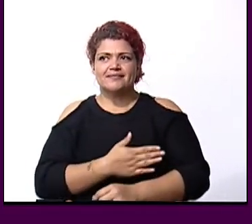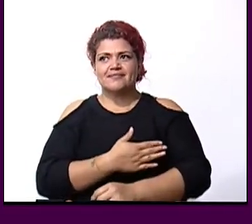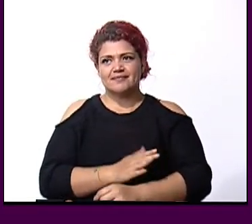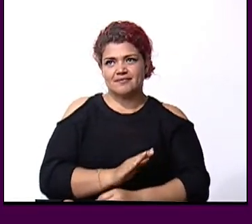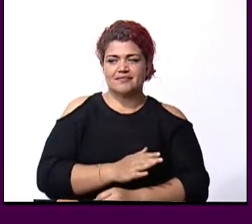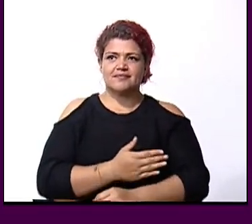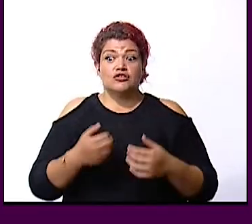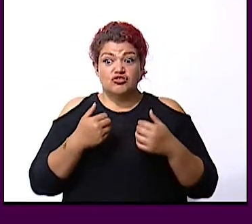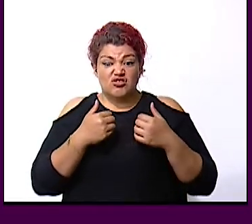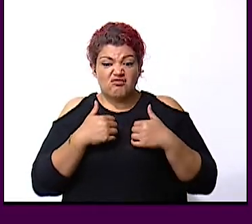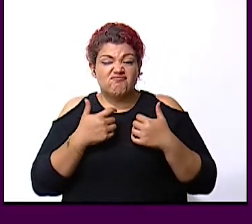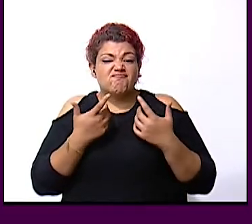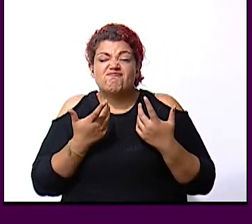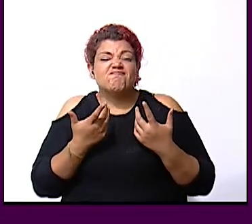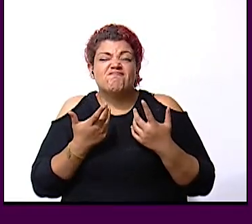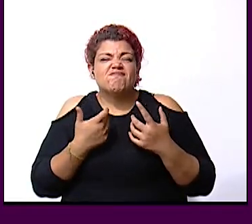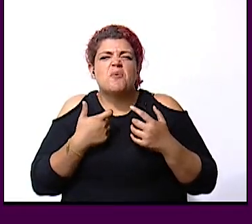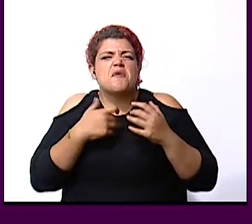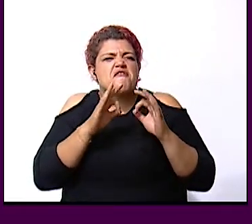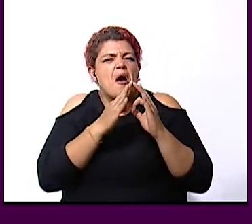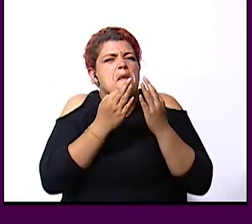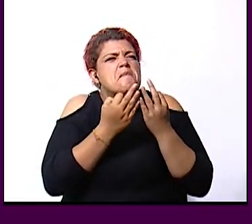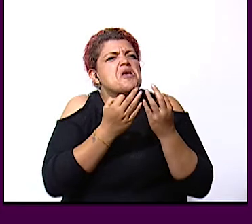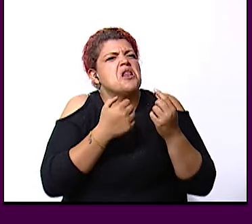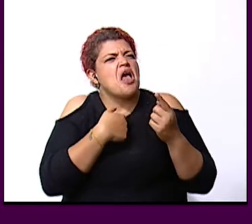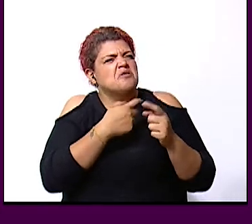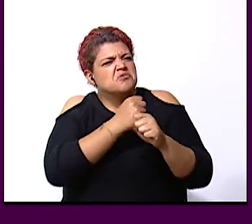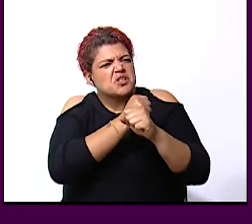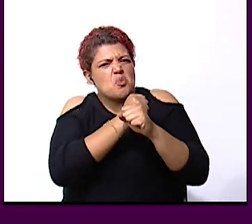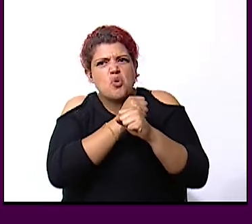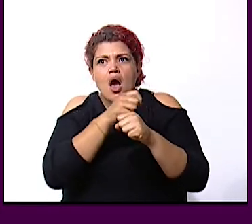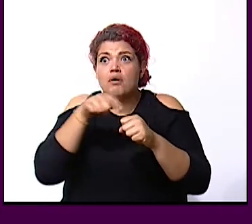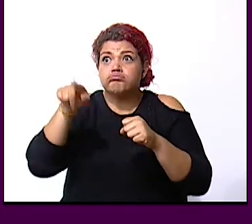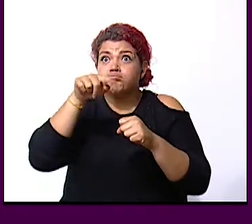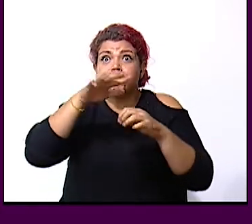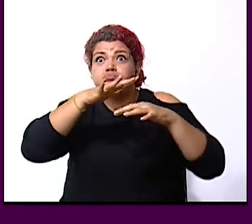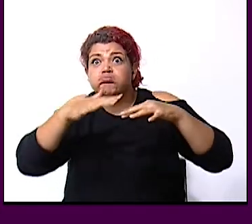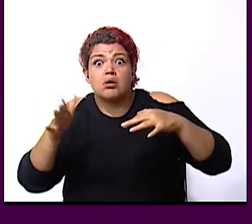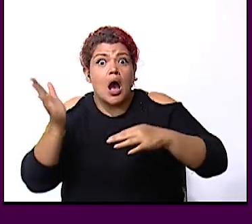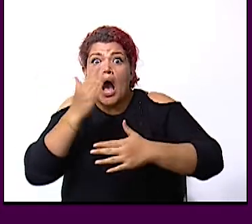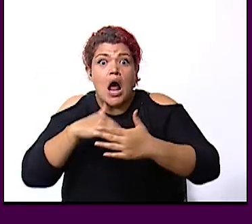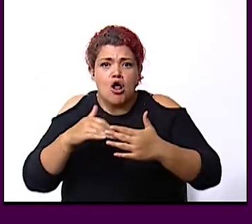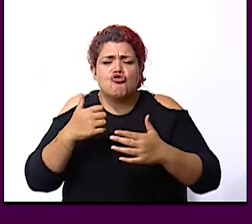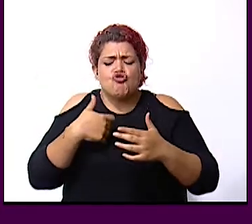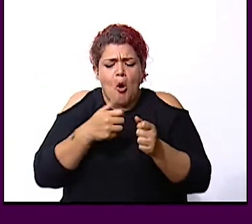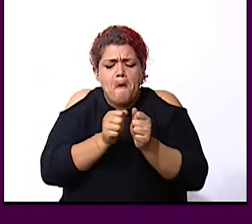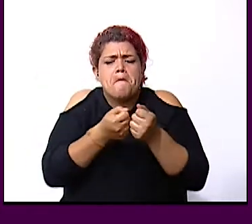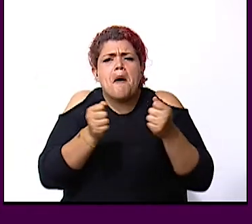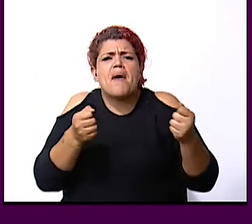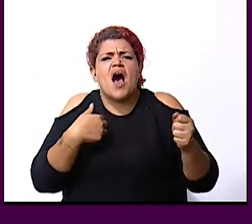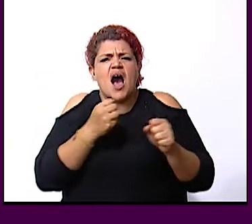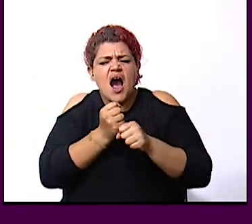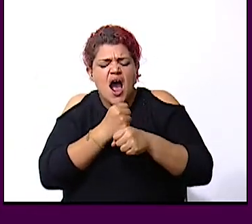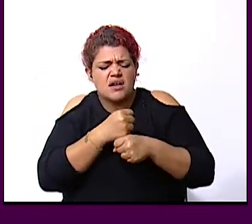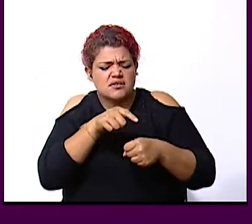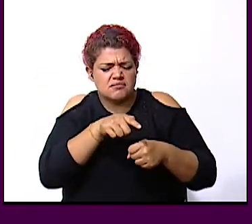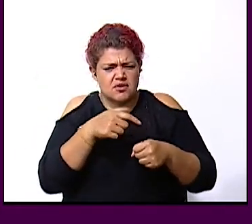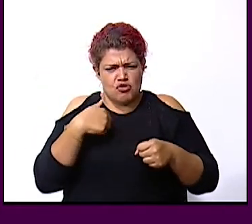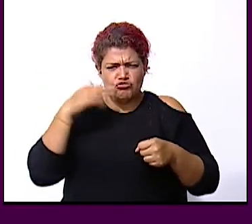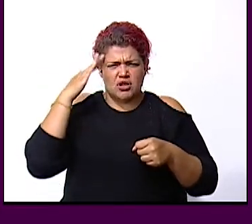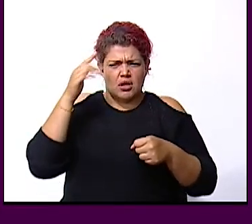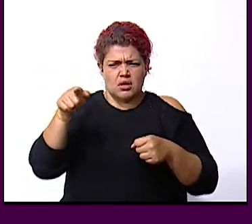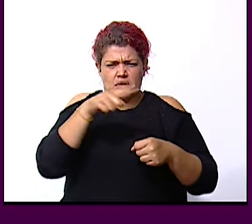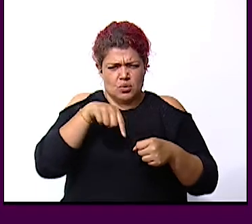tengo una misión mantener a mi familia segura de los desastres veamos el mapa que hice para saber si vivimos en una zona